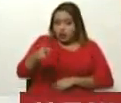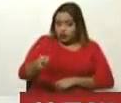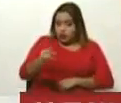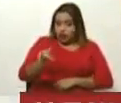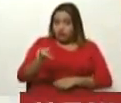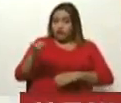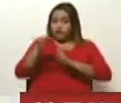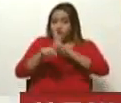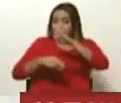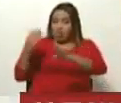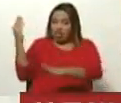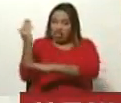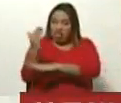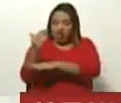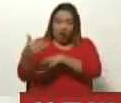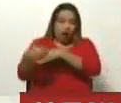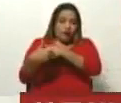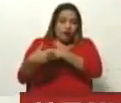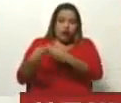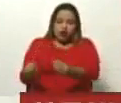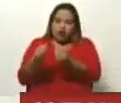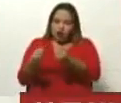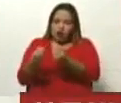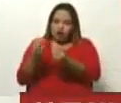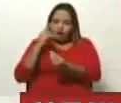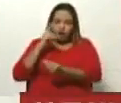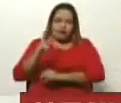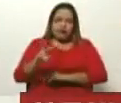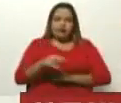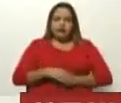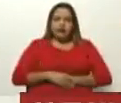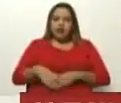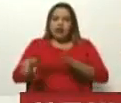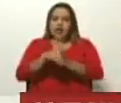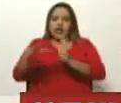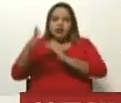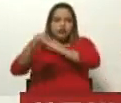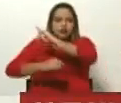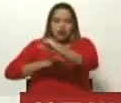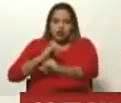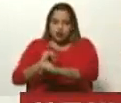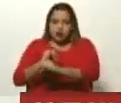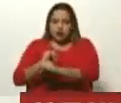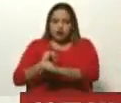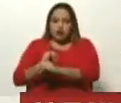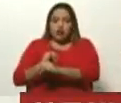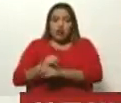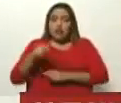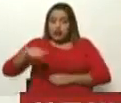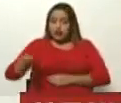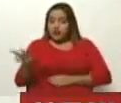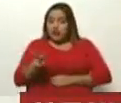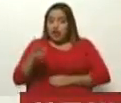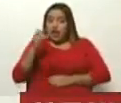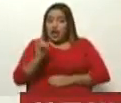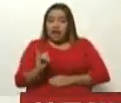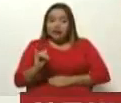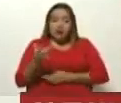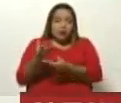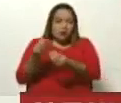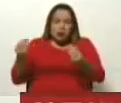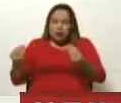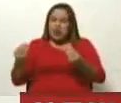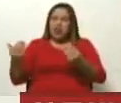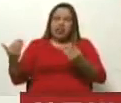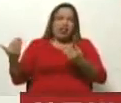coercitivas, ¿cómo se ve desde el punto de vista del derecho internacional el hecho de que Venezuela tenga esa cantidad de